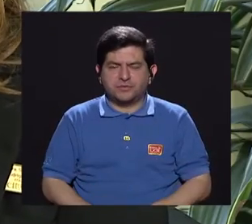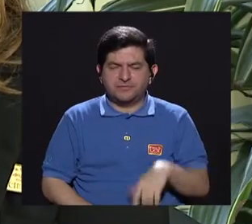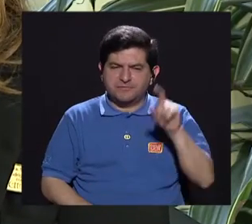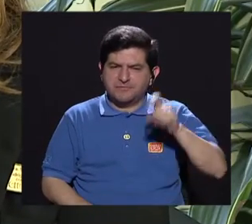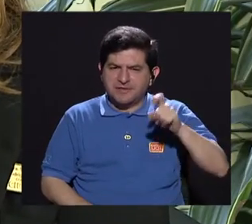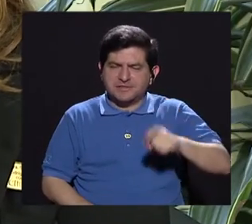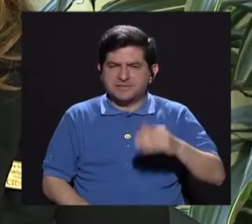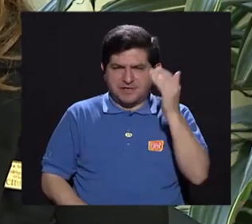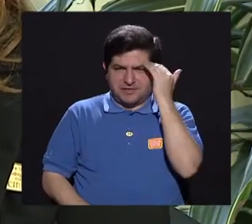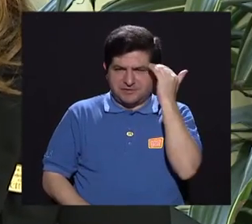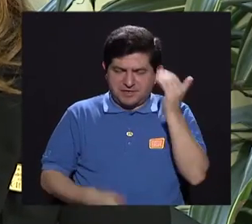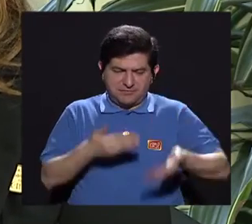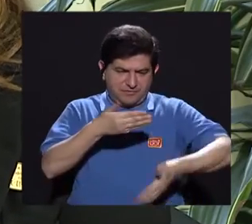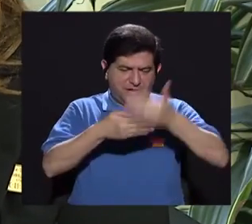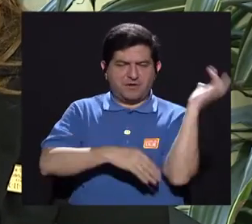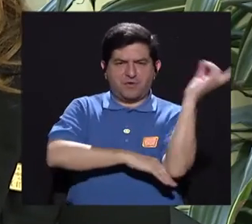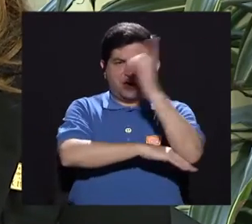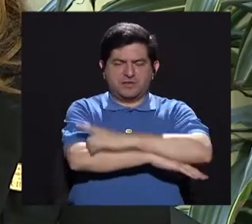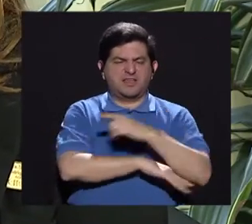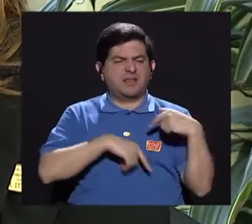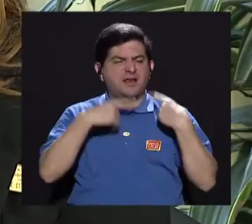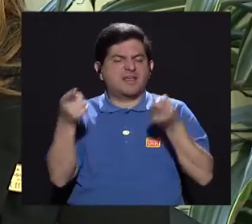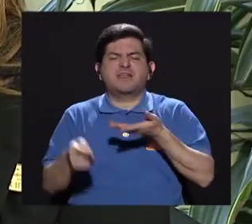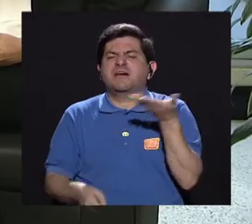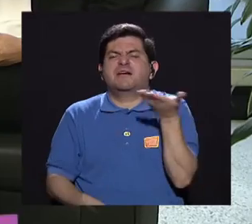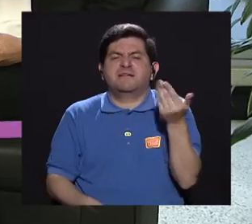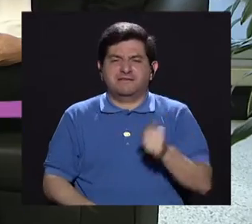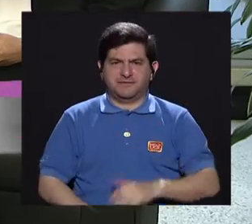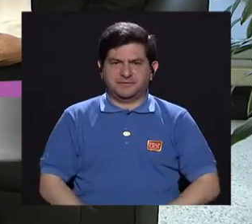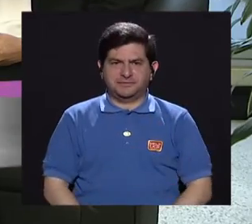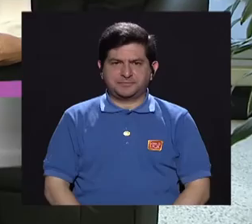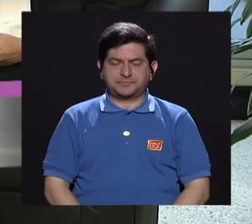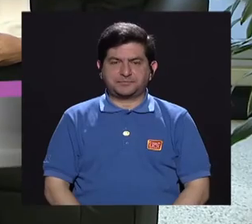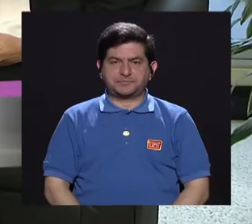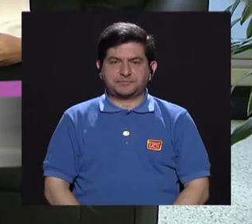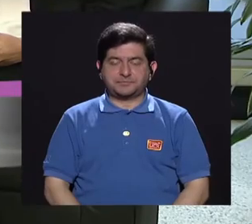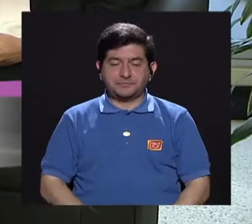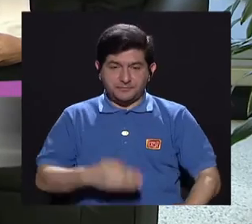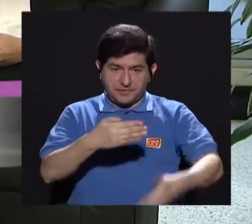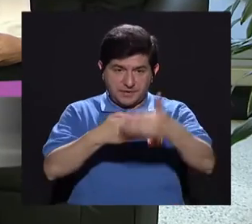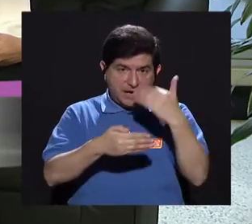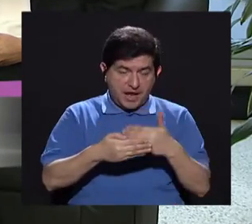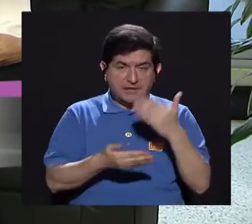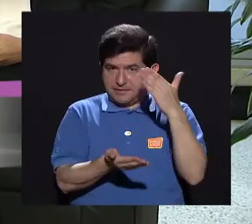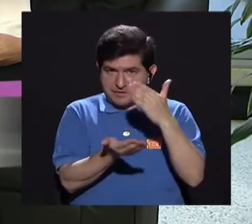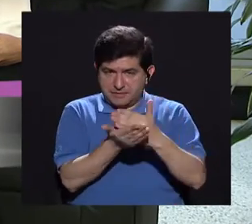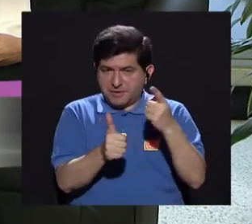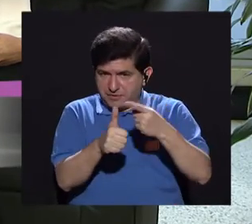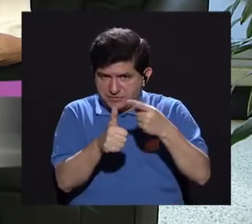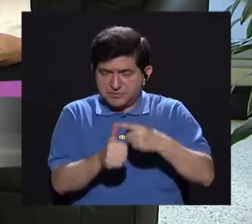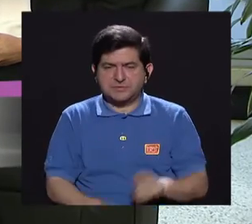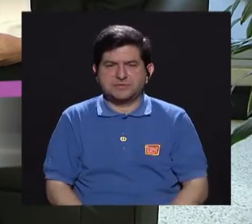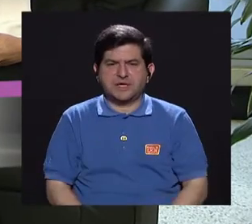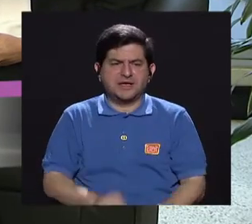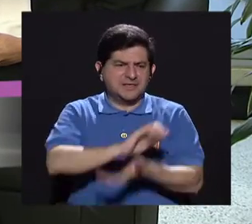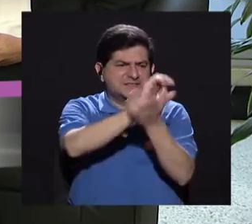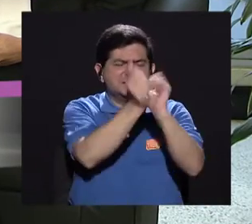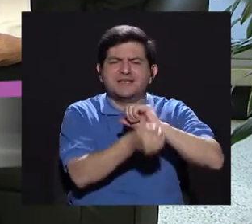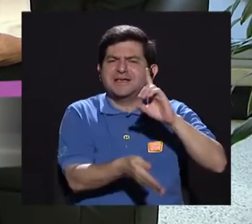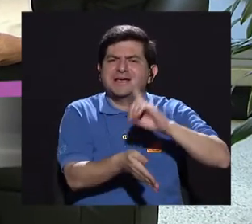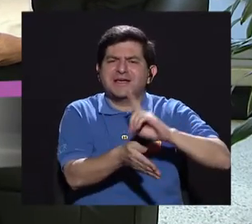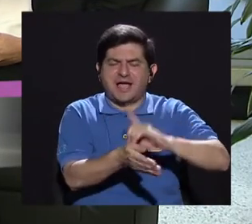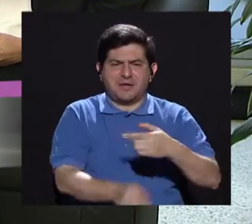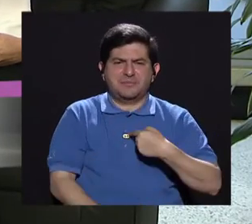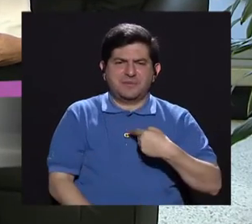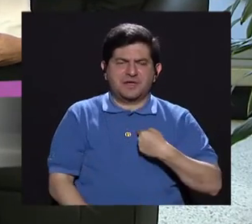el día antes, ¿para qué vamos? Ajá. Y lo otro es, antes de irnos al primer corte, cuando se cambia el médico,